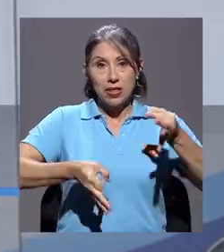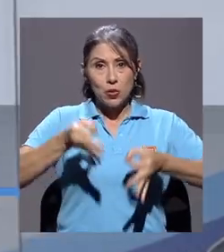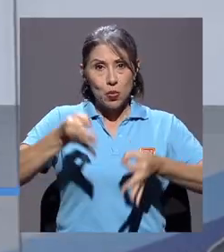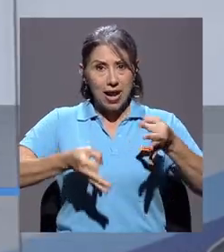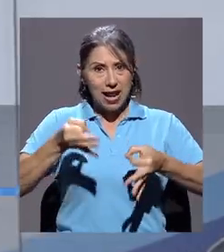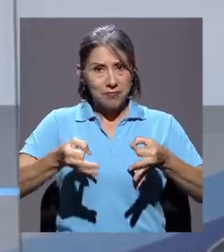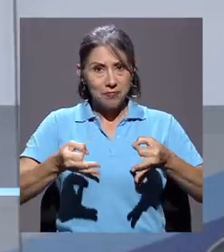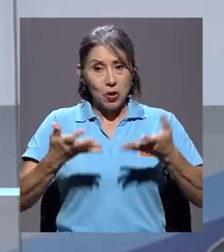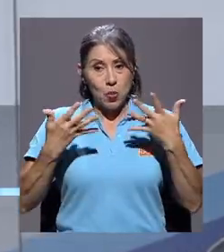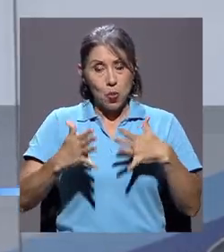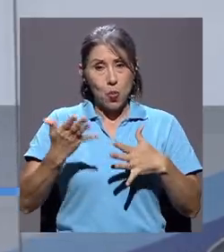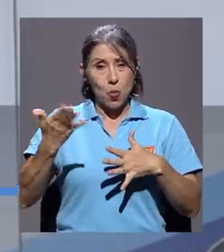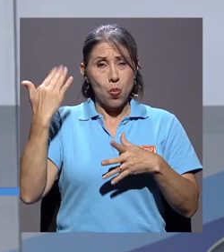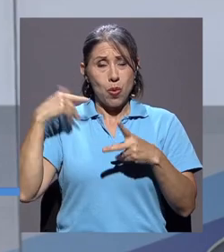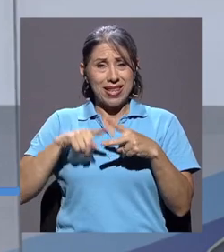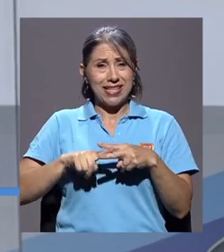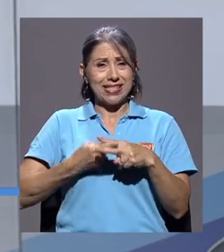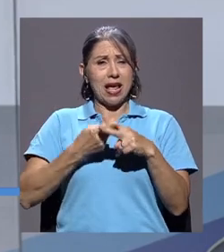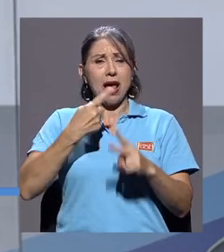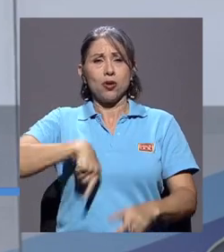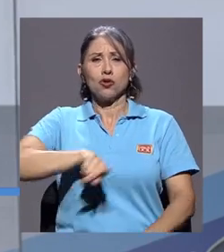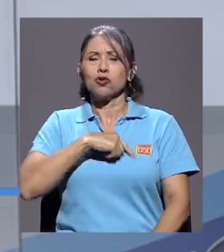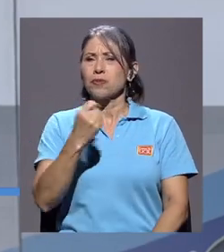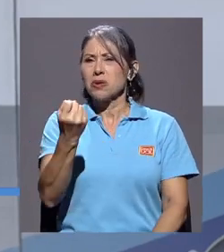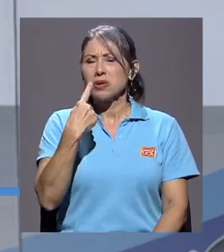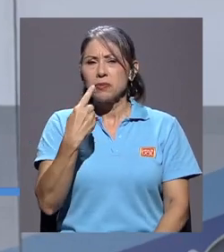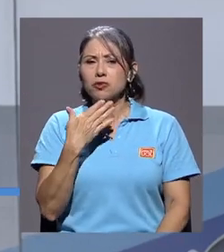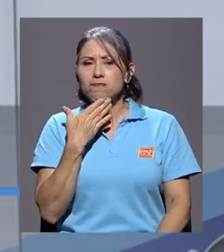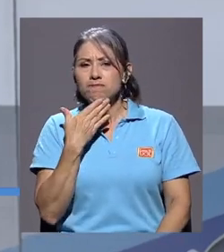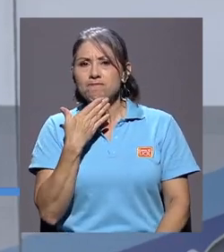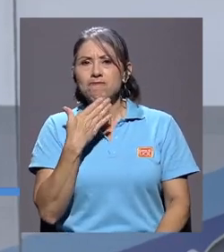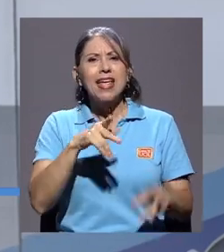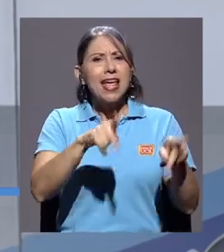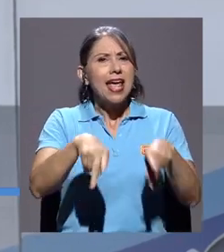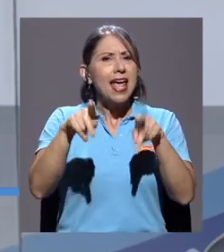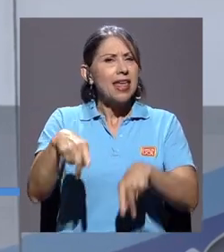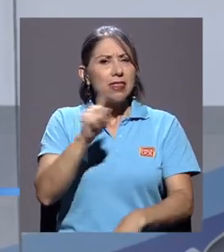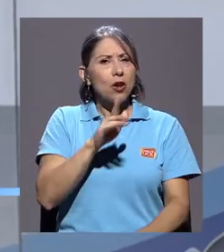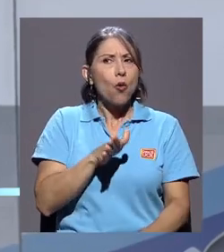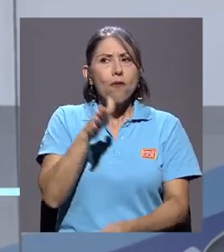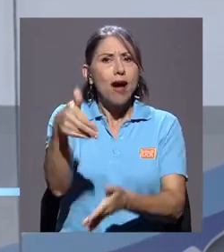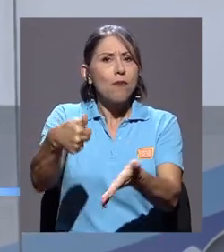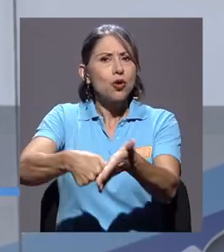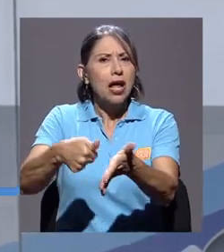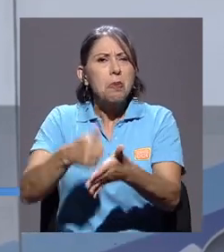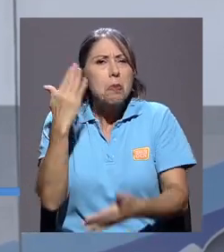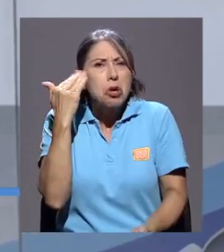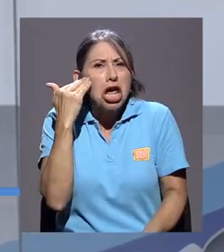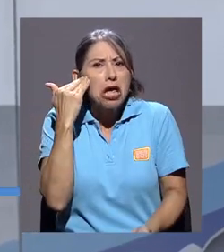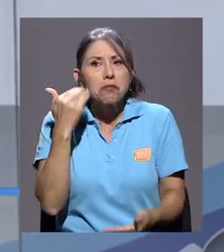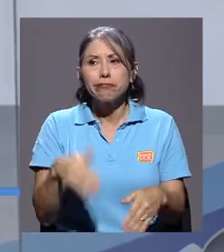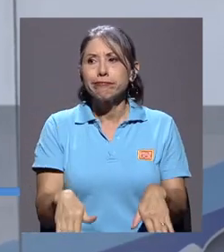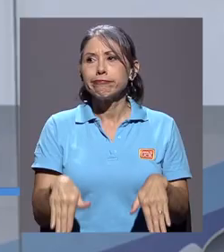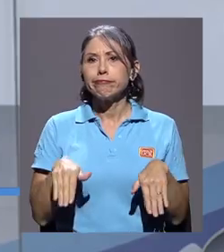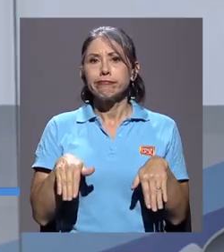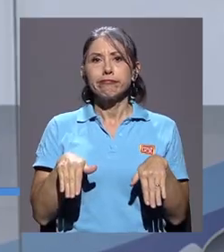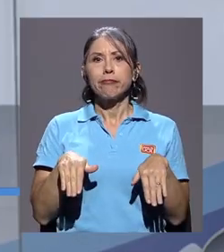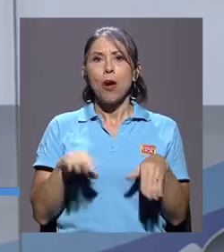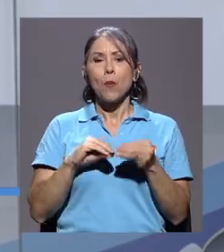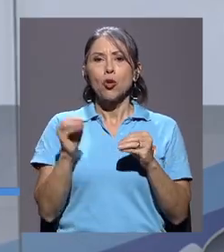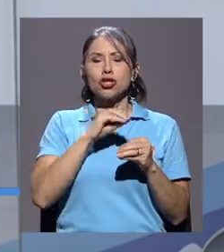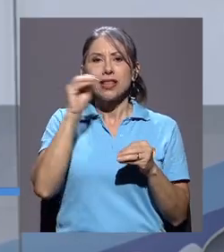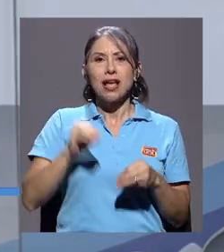iniciando el periodo nos hicimos la pregunta de por qué es que la gente no estaba yendo a votar, había un porcentaje de abstencionismo de casi el 86%,